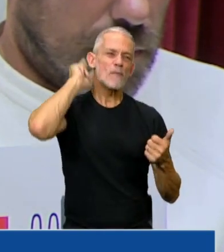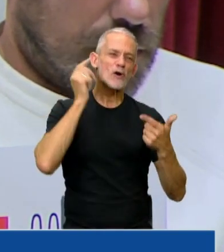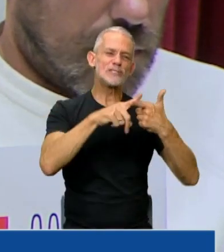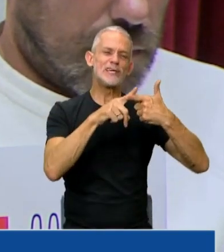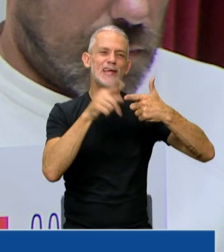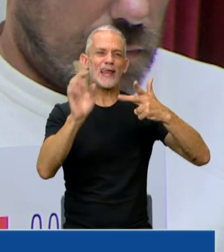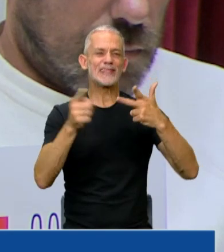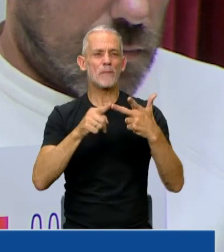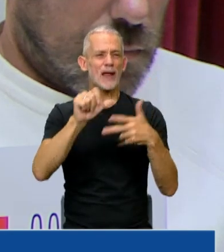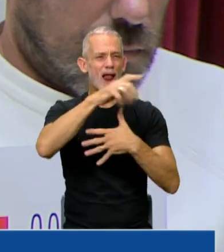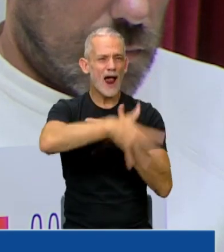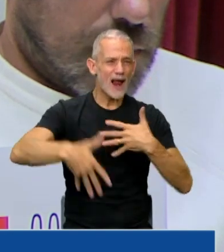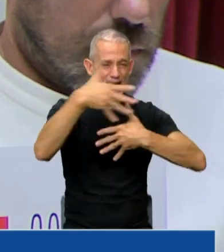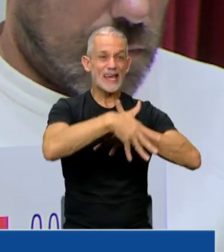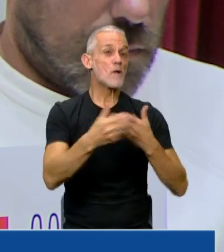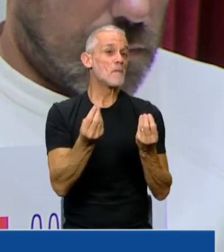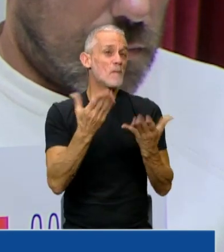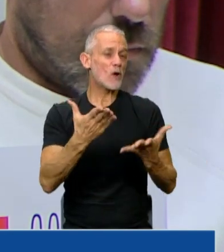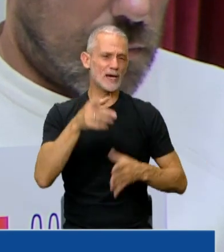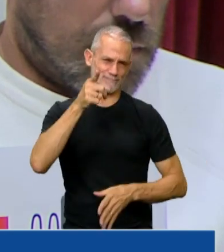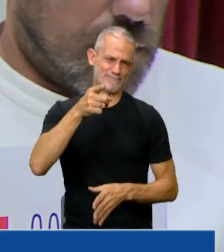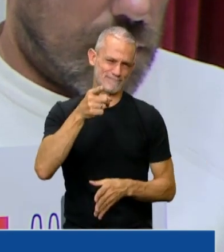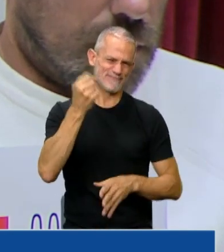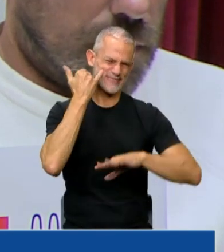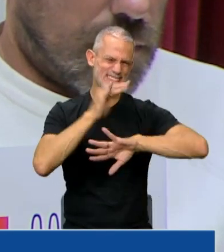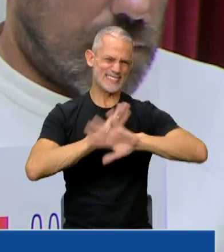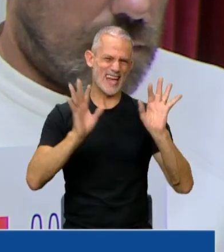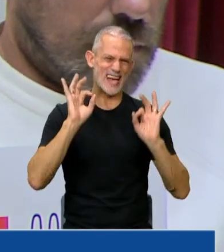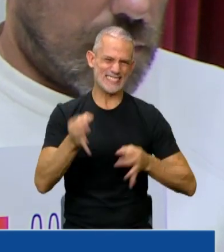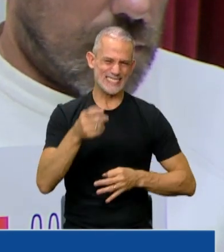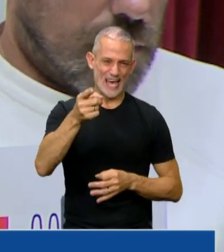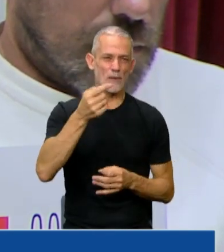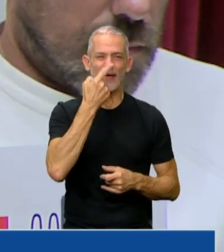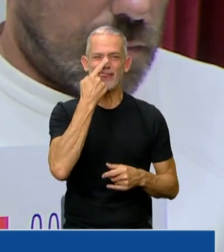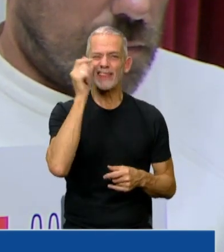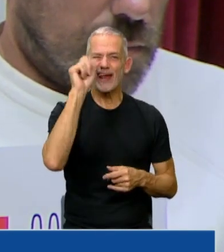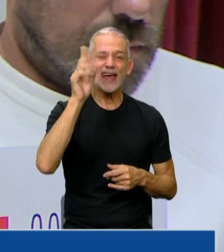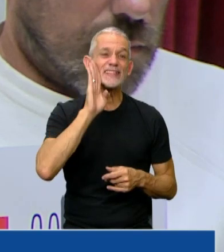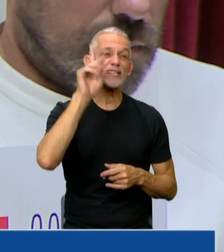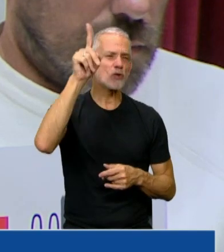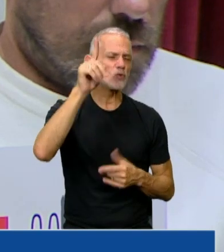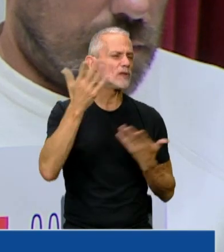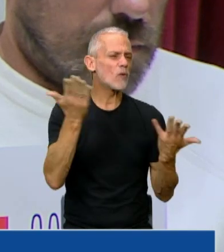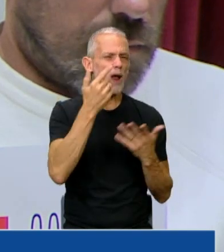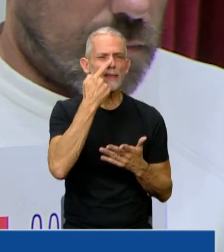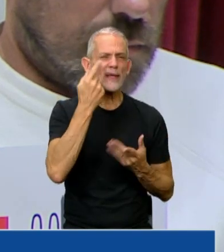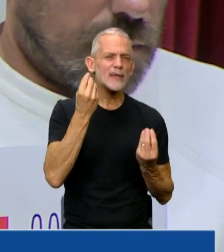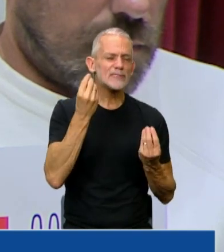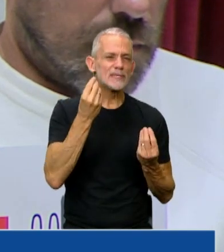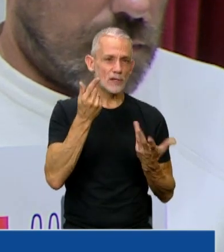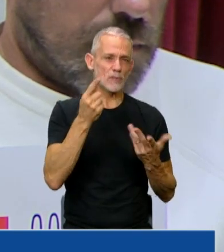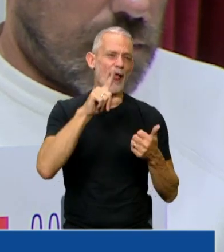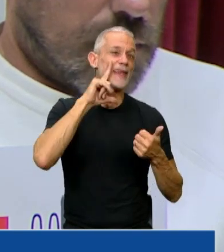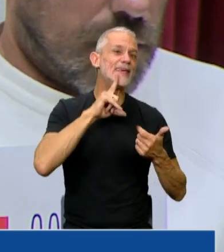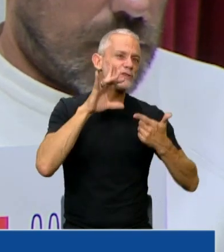y la región, porque está claro que el interés de Estados Unidos en el